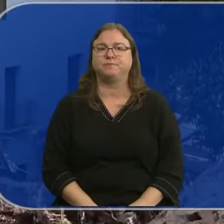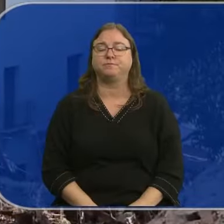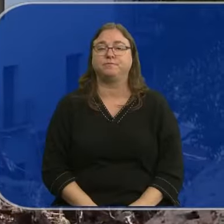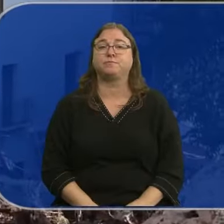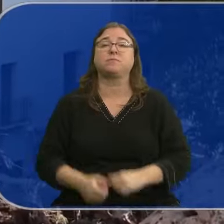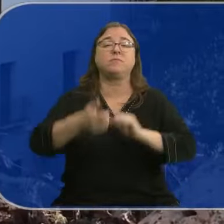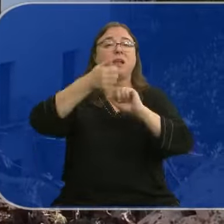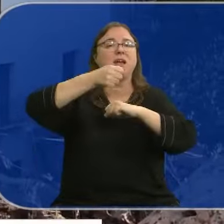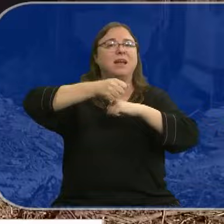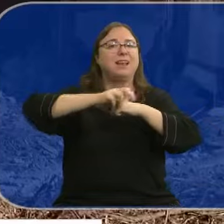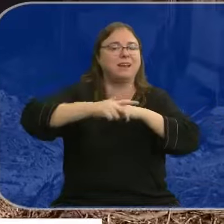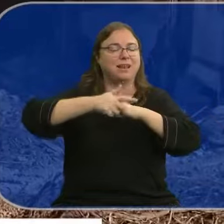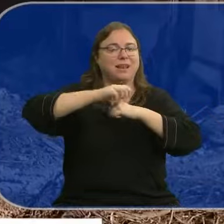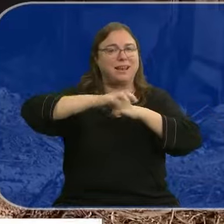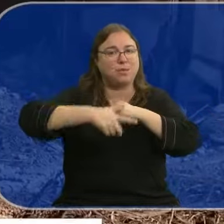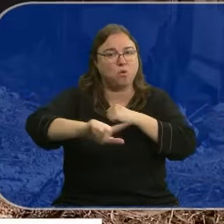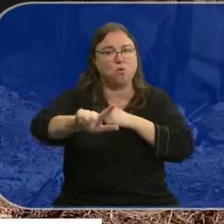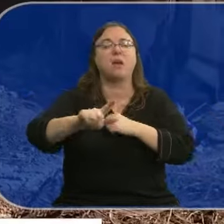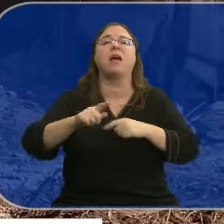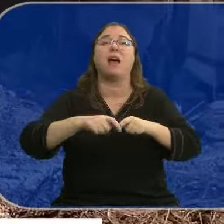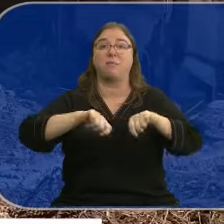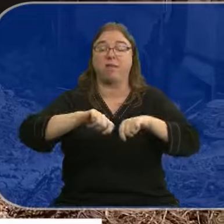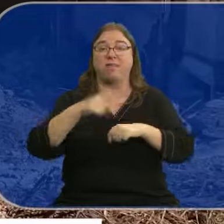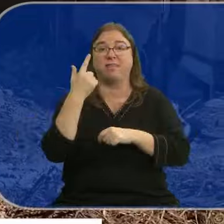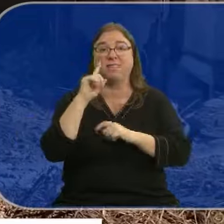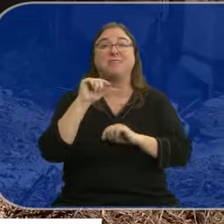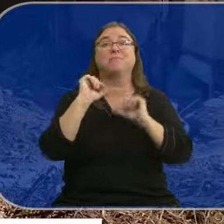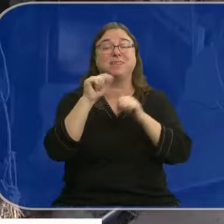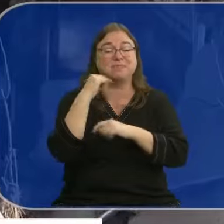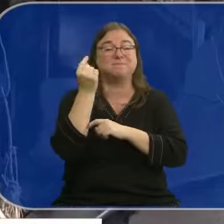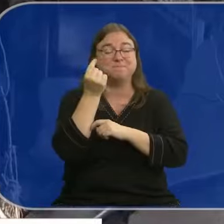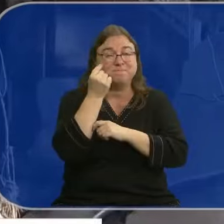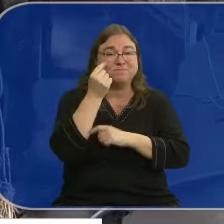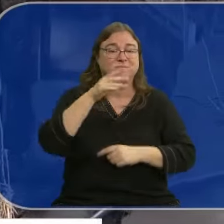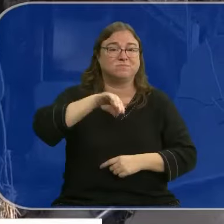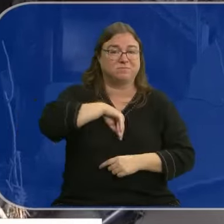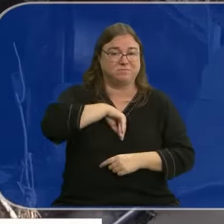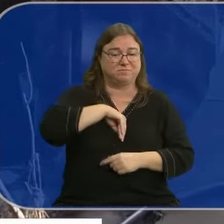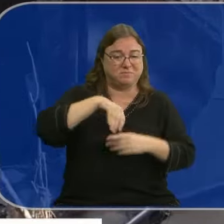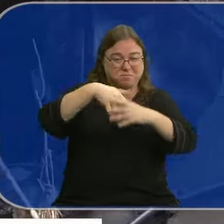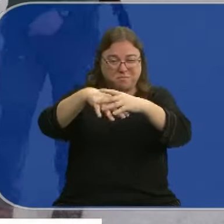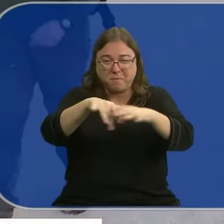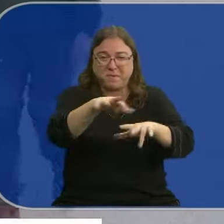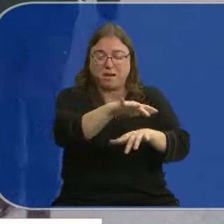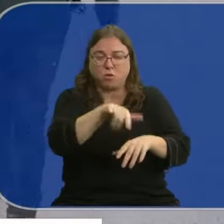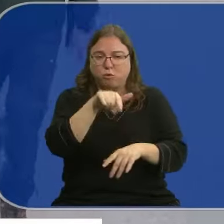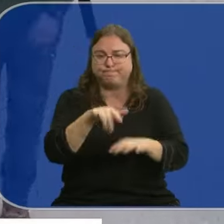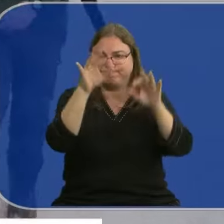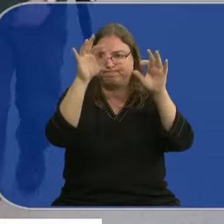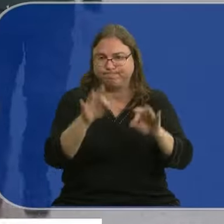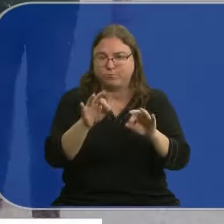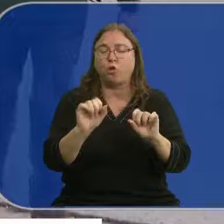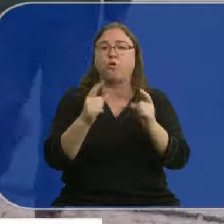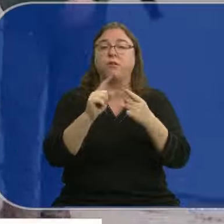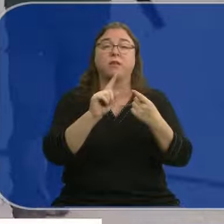En Letour, en Albacete, los equipos de rescate empezaron a encontrar anoche restos humanos entre el barro. Hoy las autoridades han confirmado la